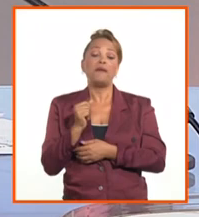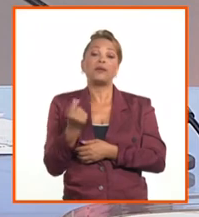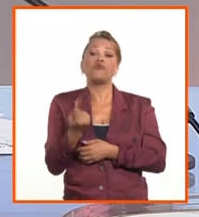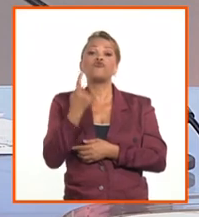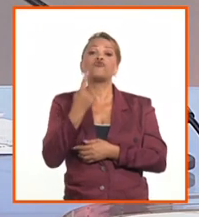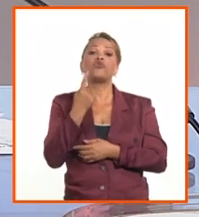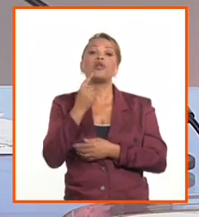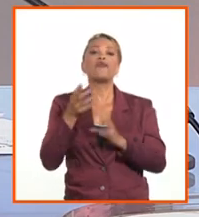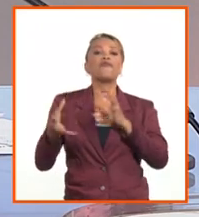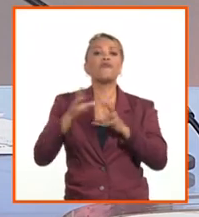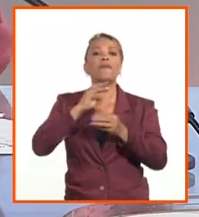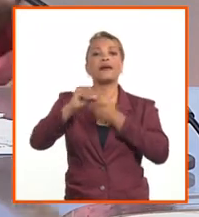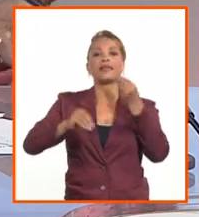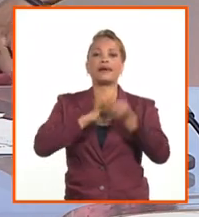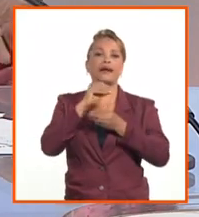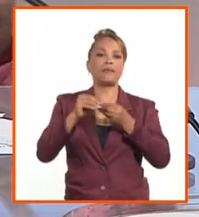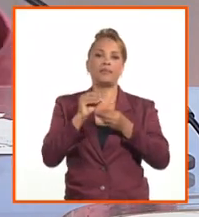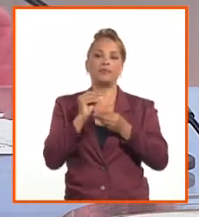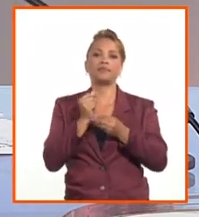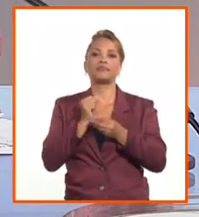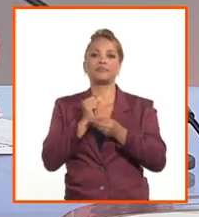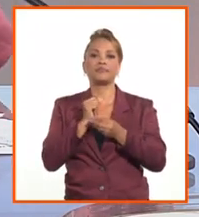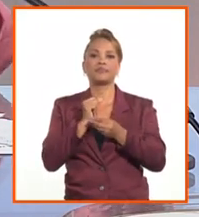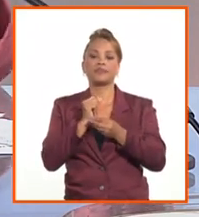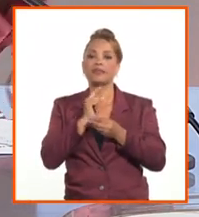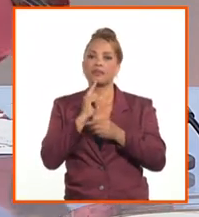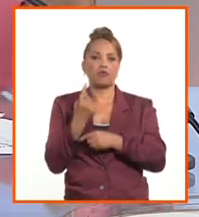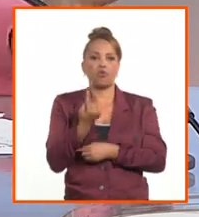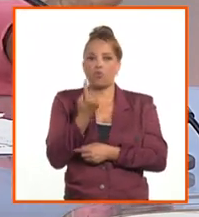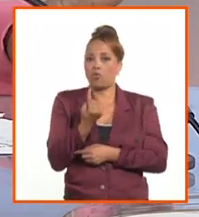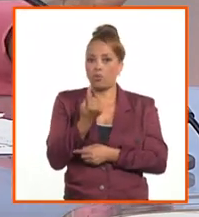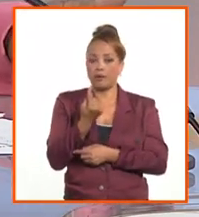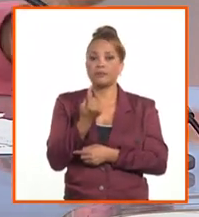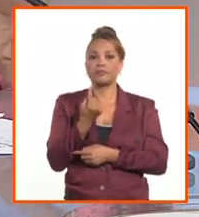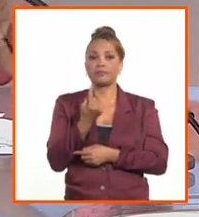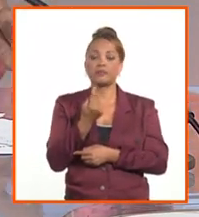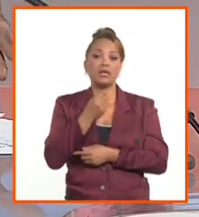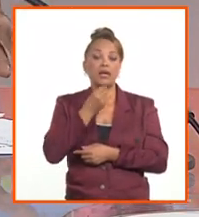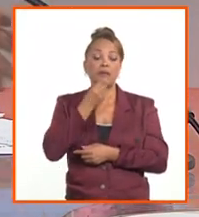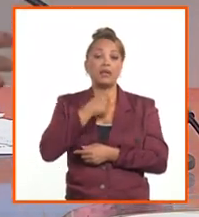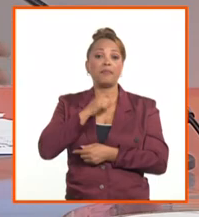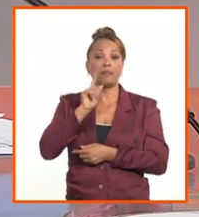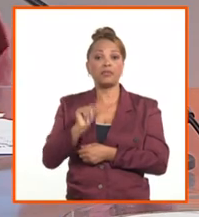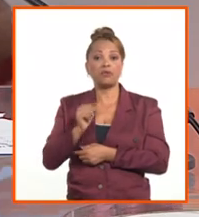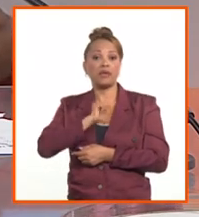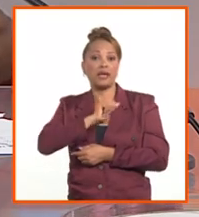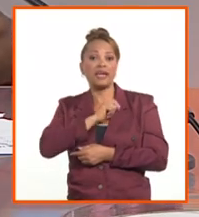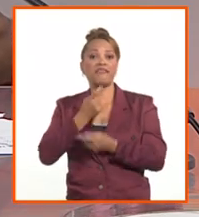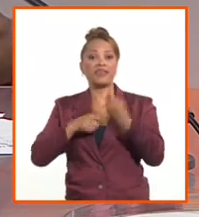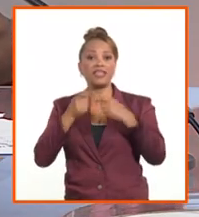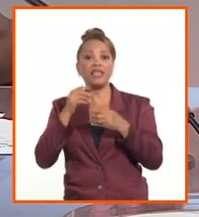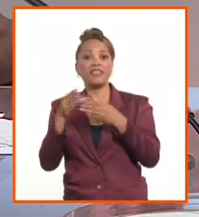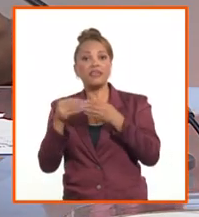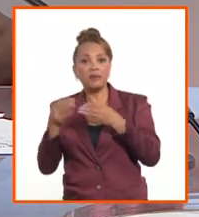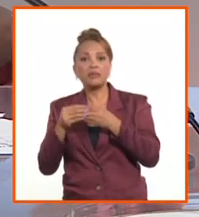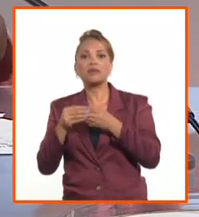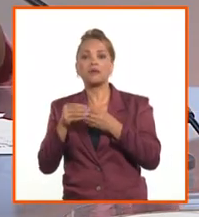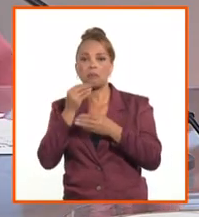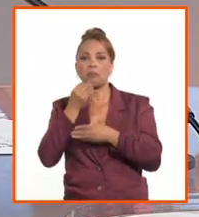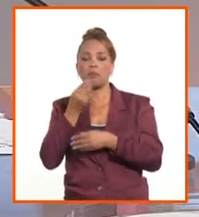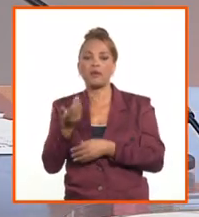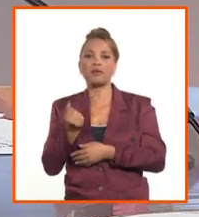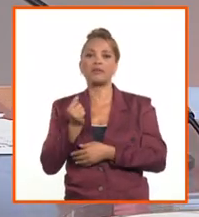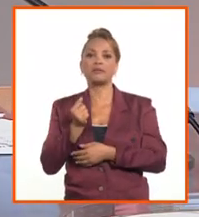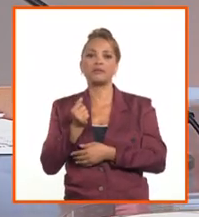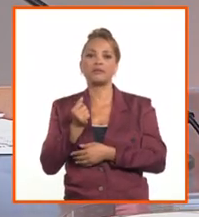incentiva. No incentiva que las personas realmente tengan disposición de vender sus divisas para adquirir productos y bienes